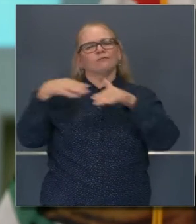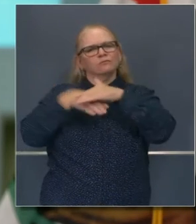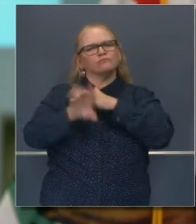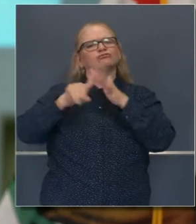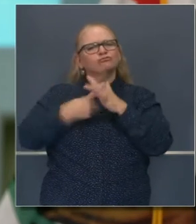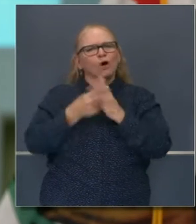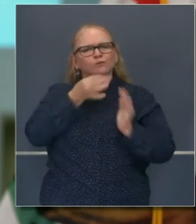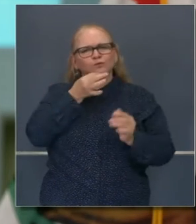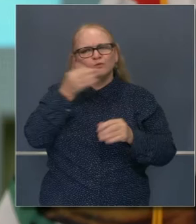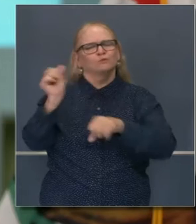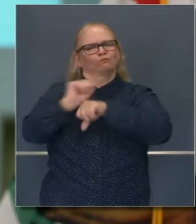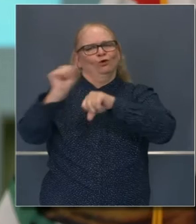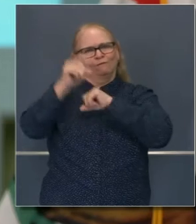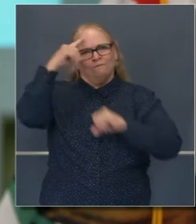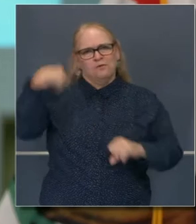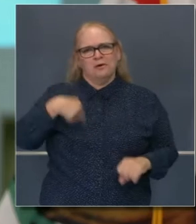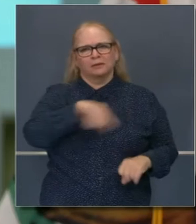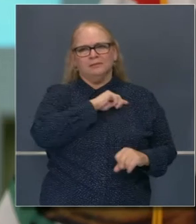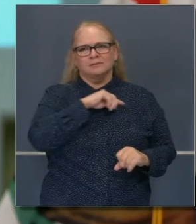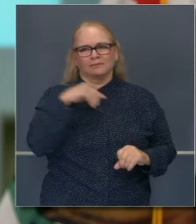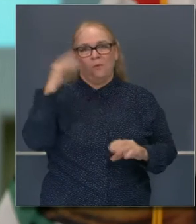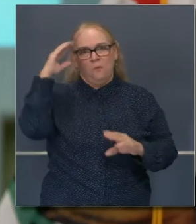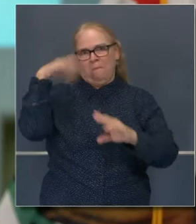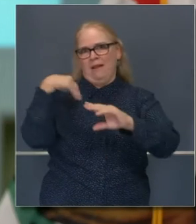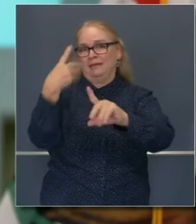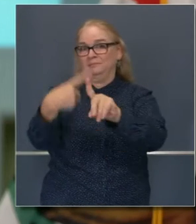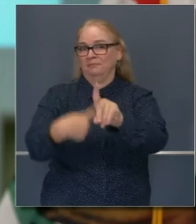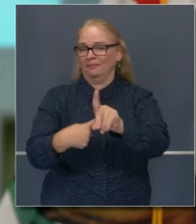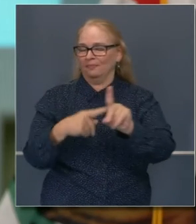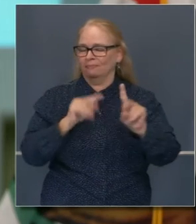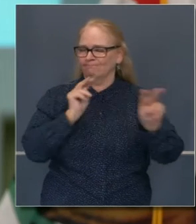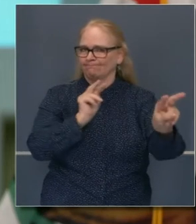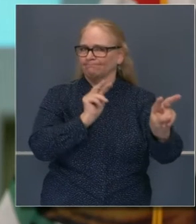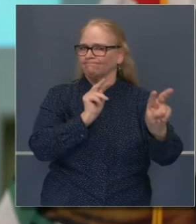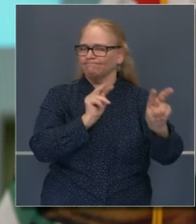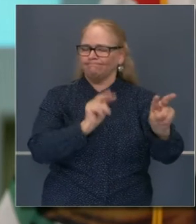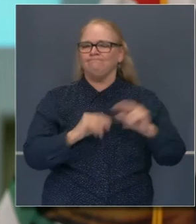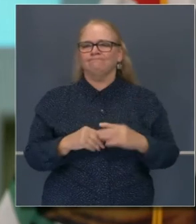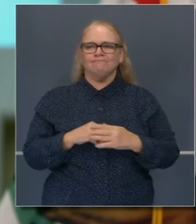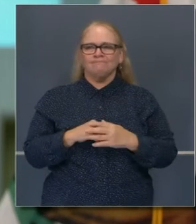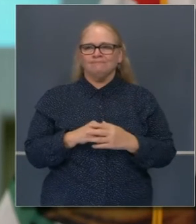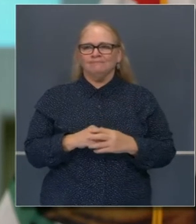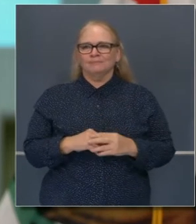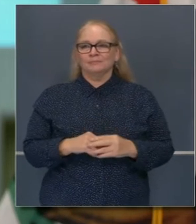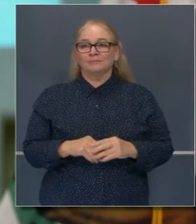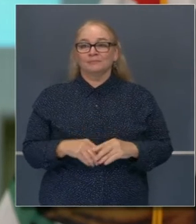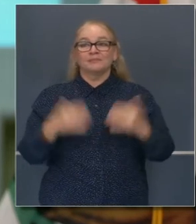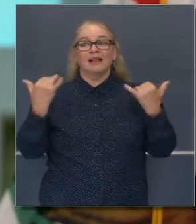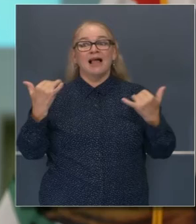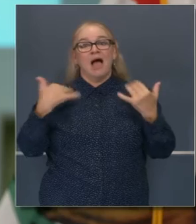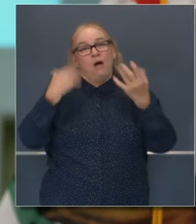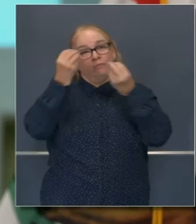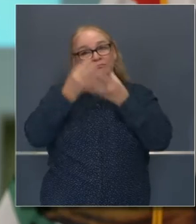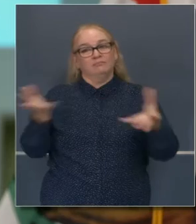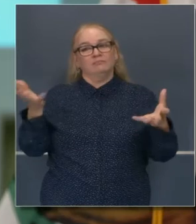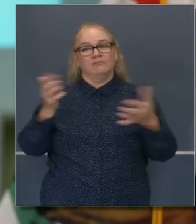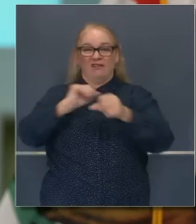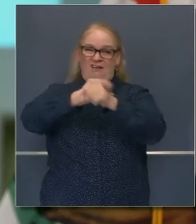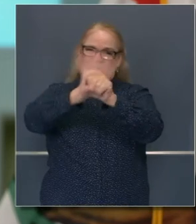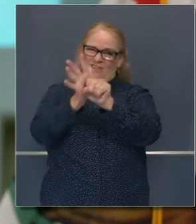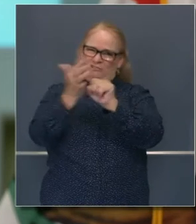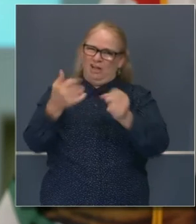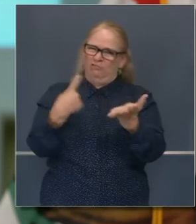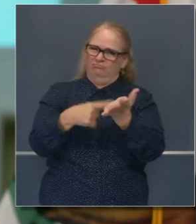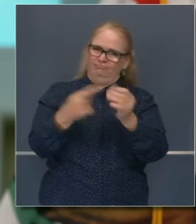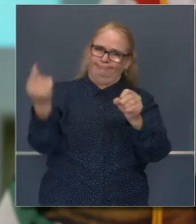Jenkins en la banca tan pronto como el mes próximo. Y con eso vamos a ponerlos ahora al tanto sobre COVID